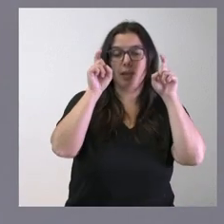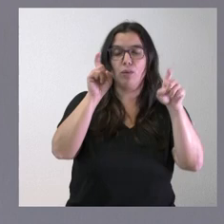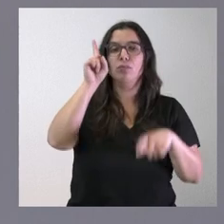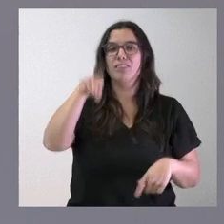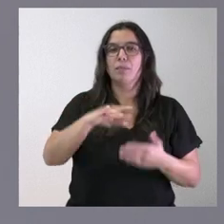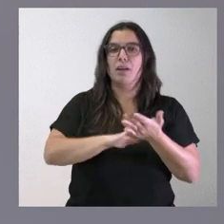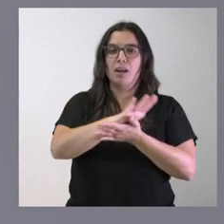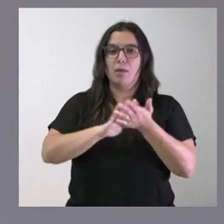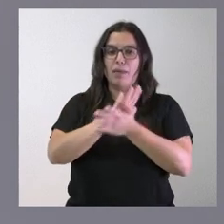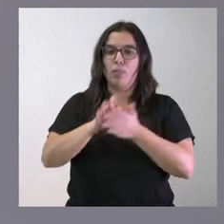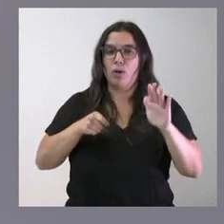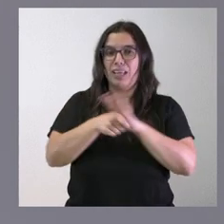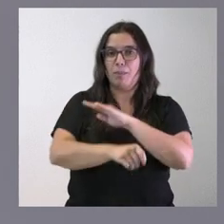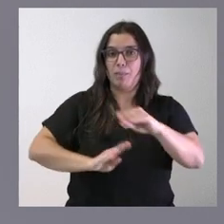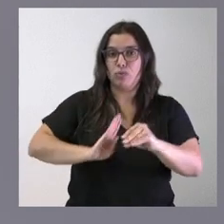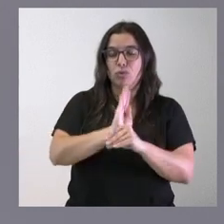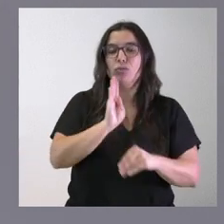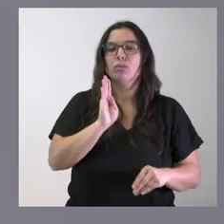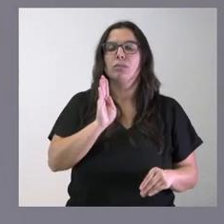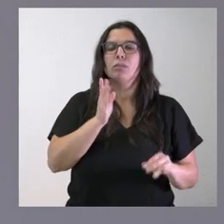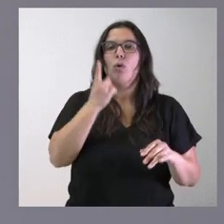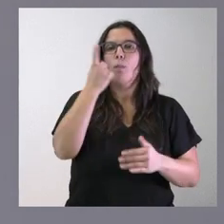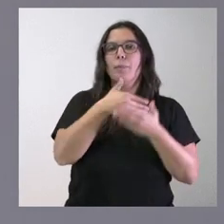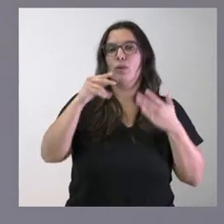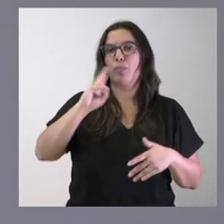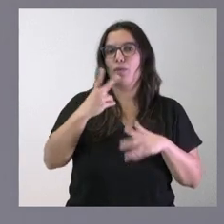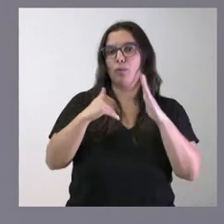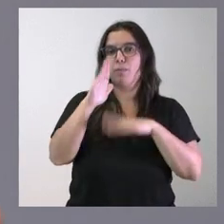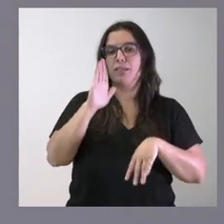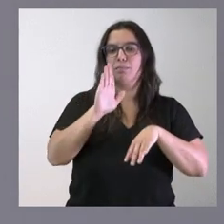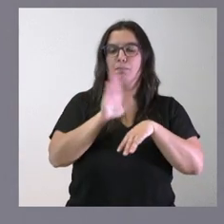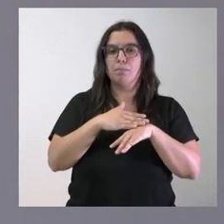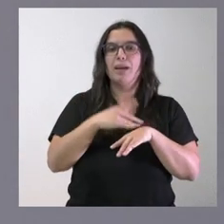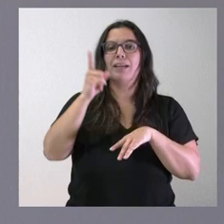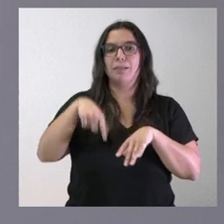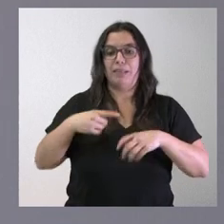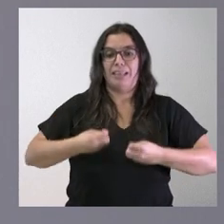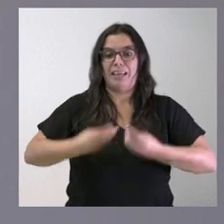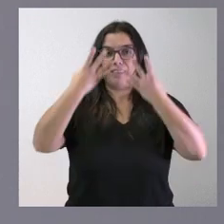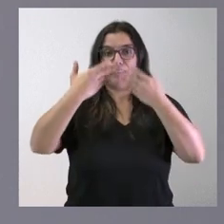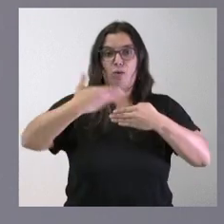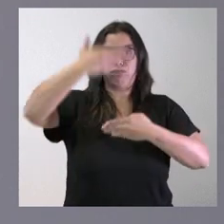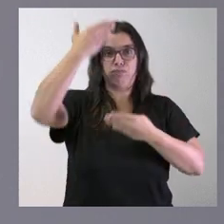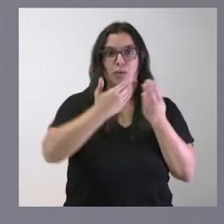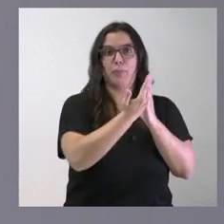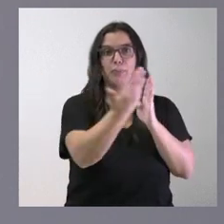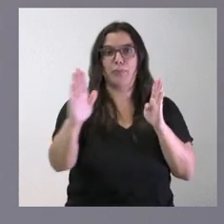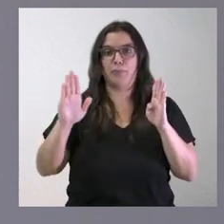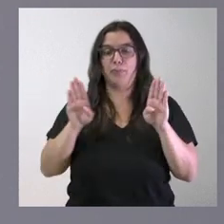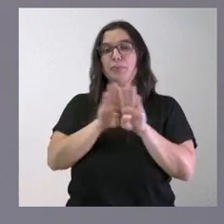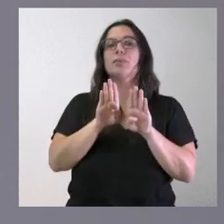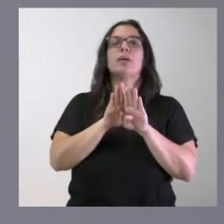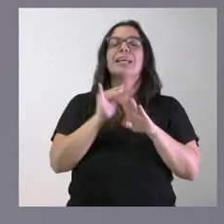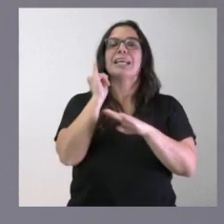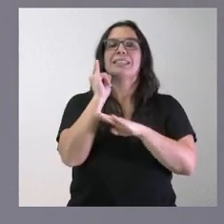de inversiones, hablamos de más de un millón de euros para mejorar la envolvente térmica del Instituto de Educación Secundaria Padre de Isla